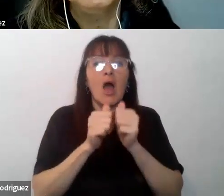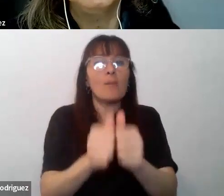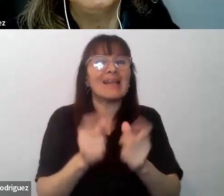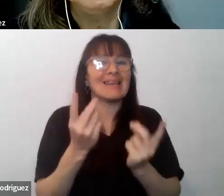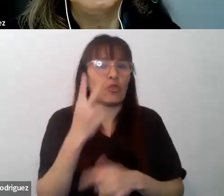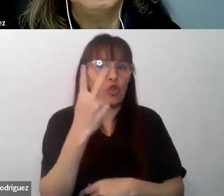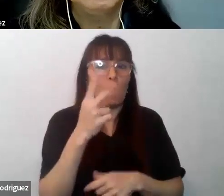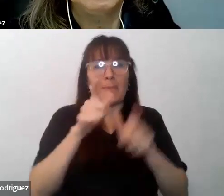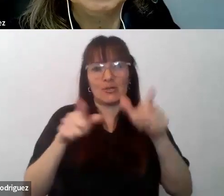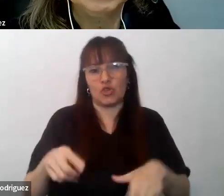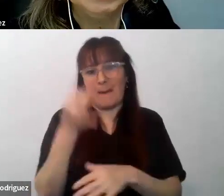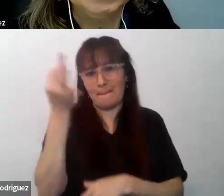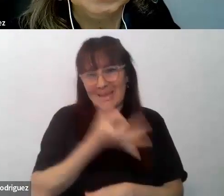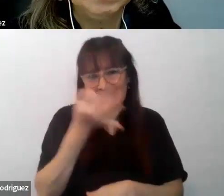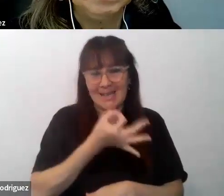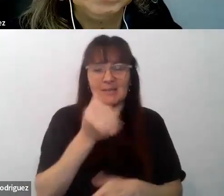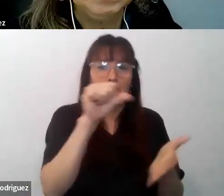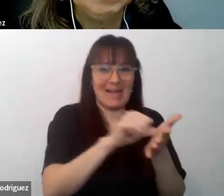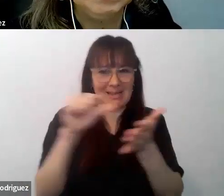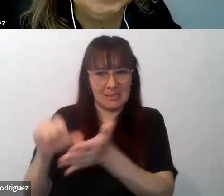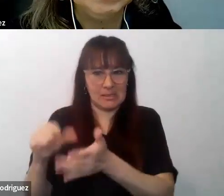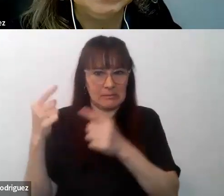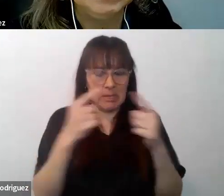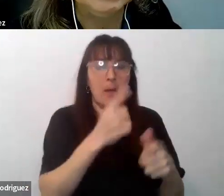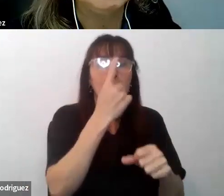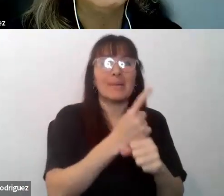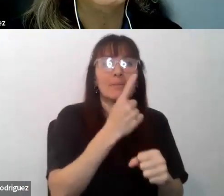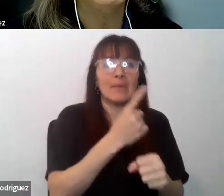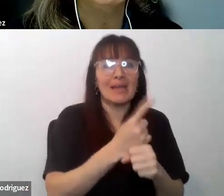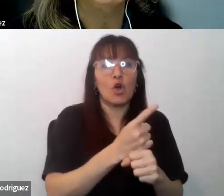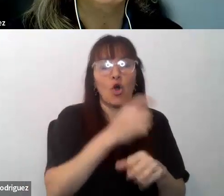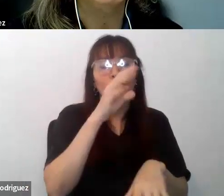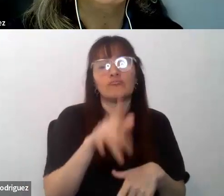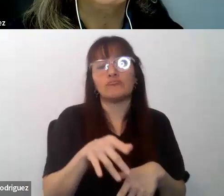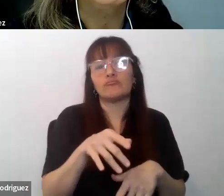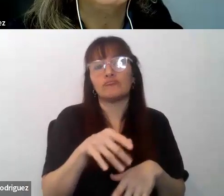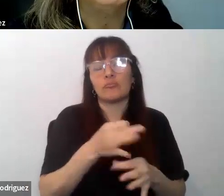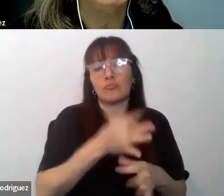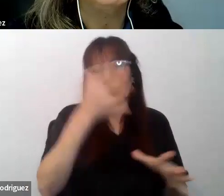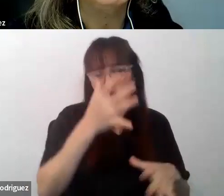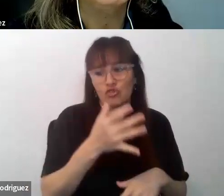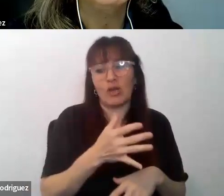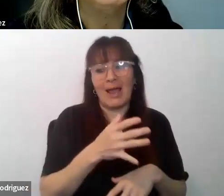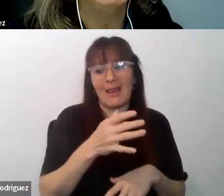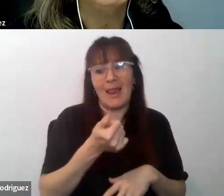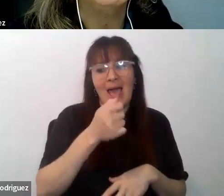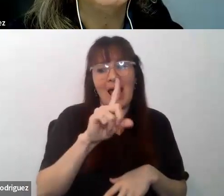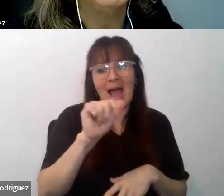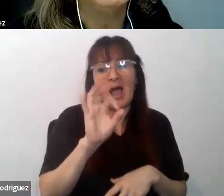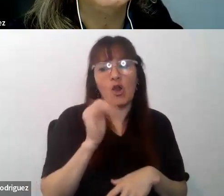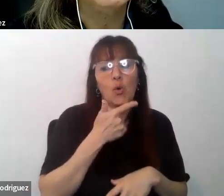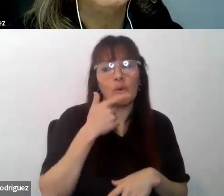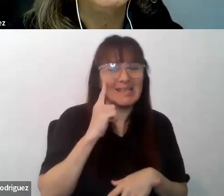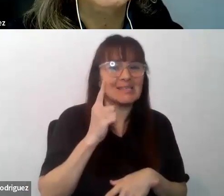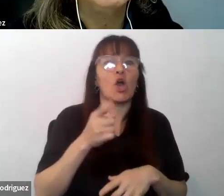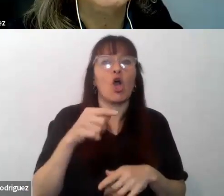especialistas, uno de cada país. El primero es el doctor Dris Alloui, es doctor en ciencias de la